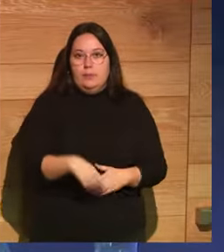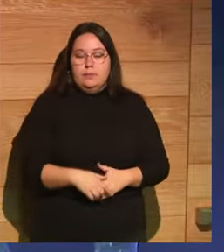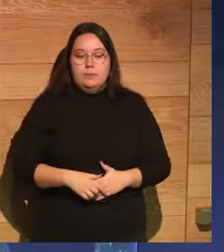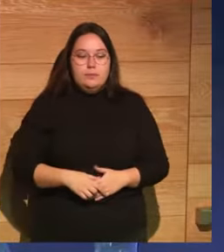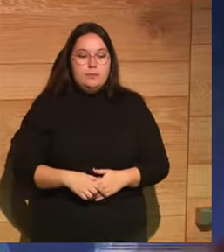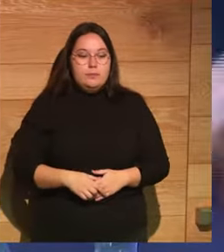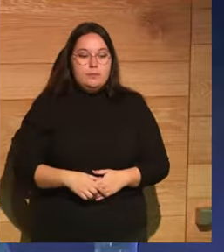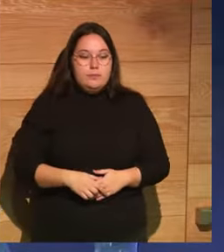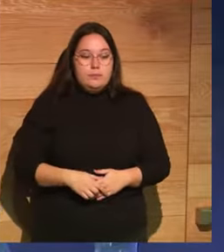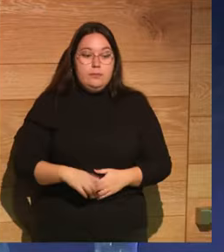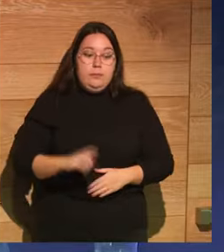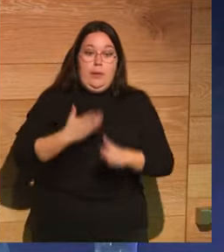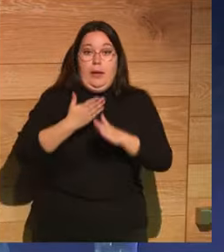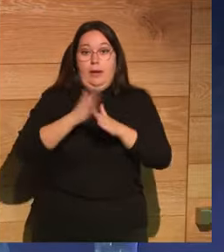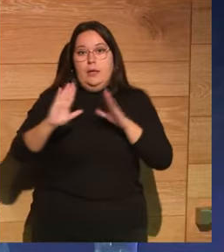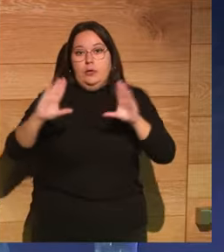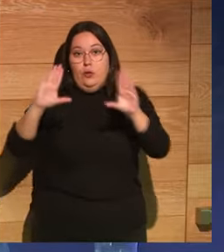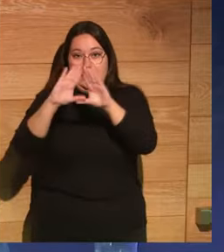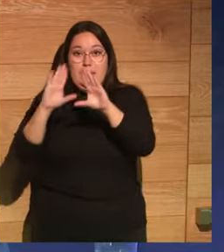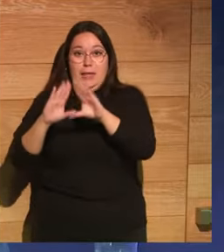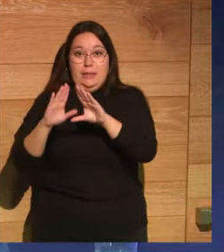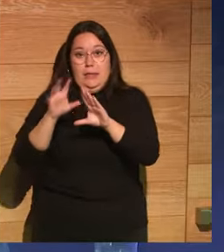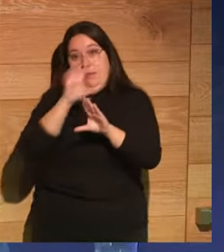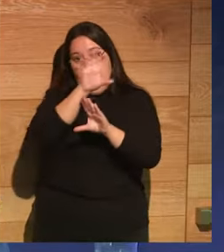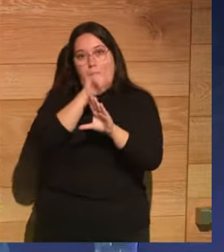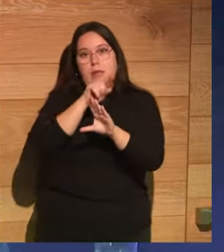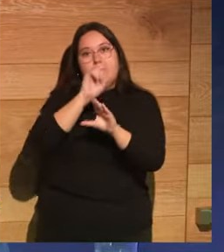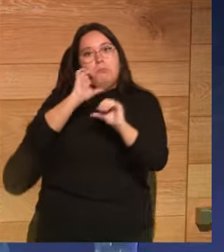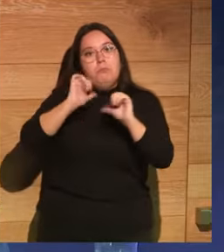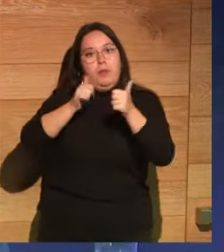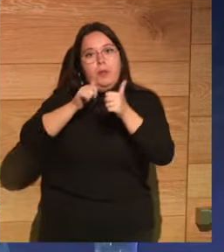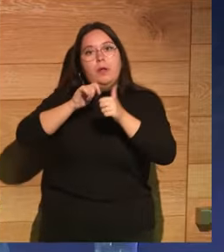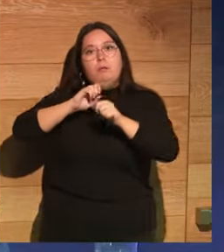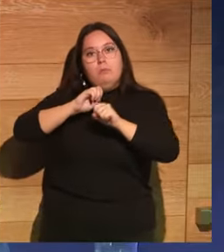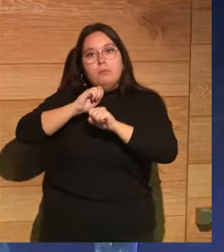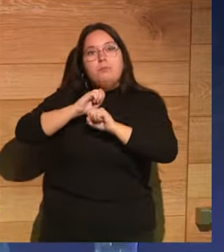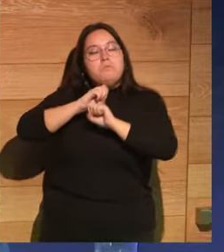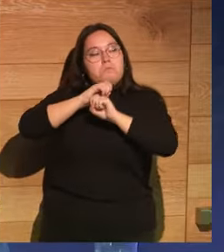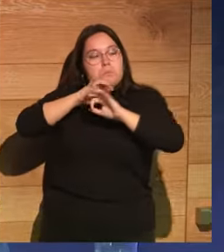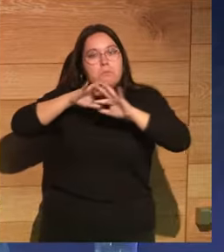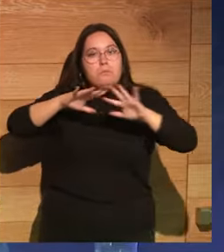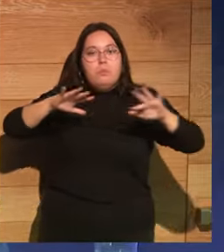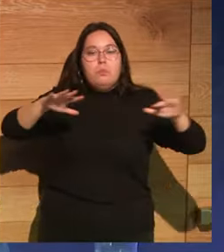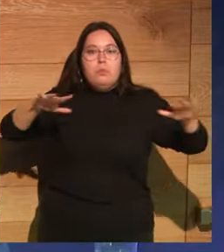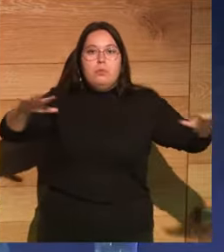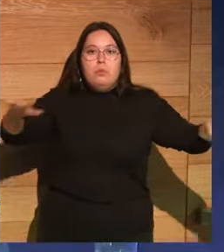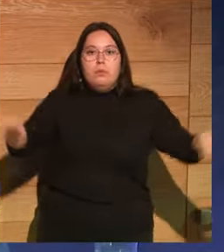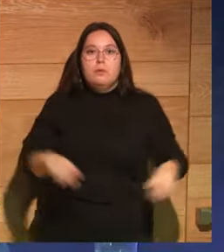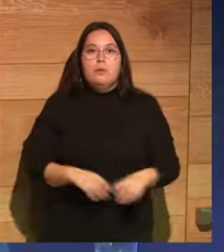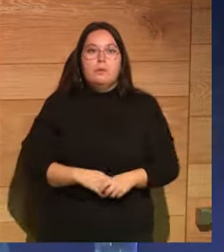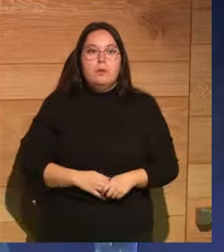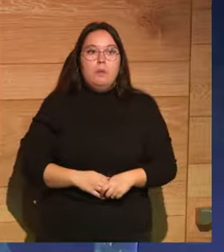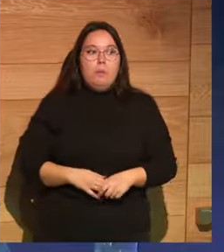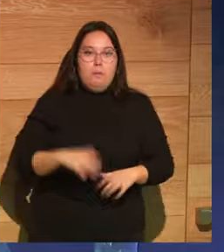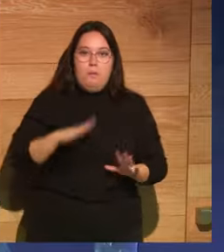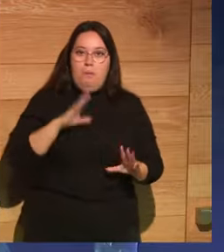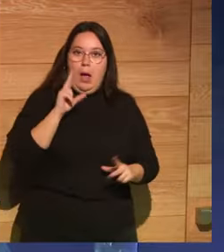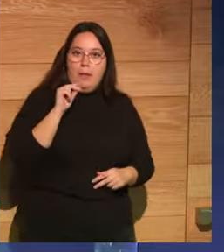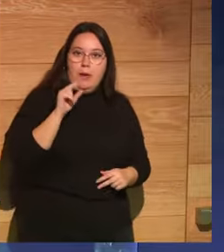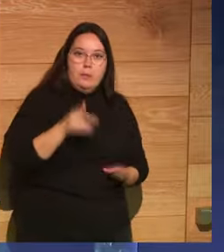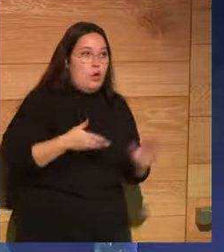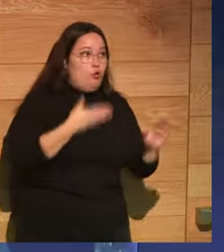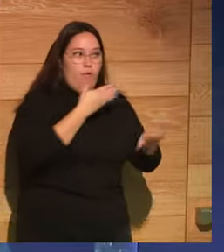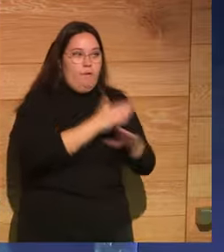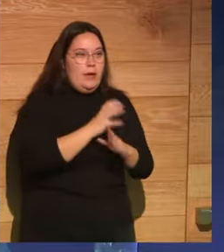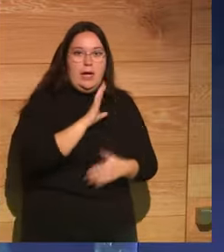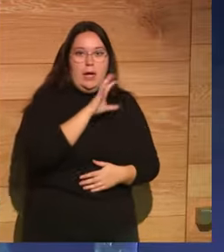el resto de las iglesias de Ohio empiezan a hacerse eco de esta noticia que escándalo no vayan ustedes a